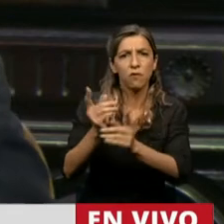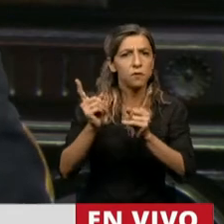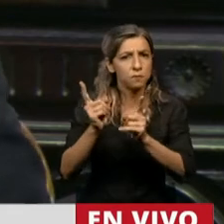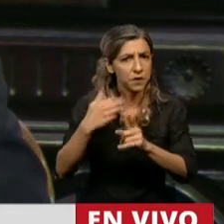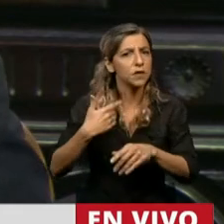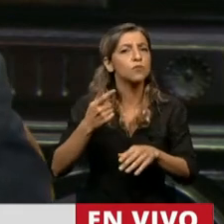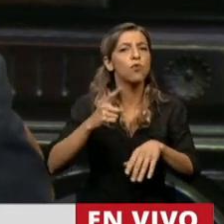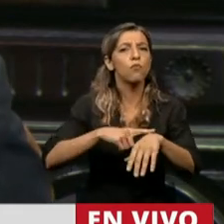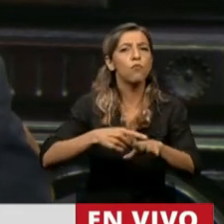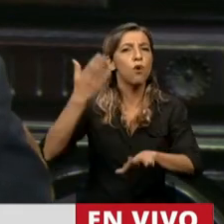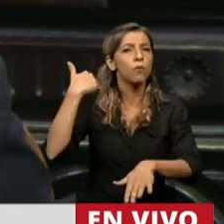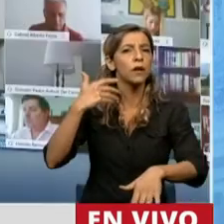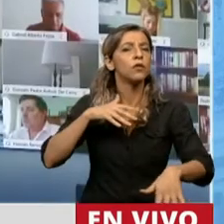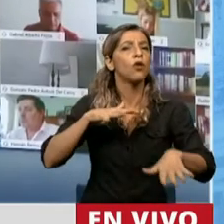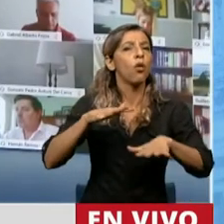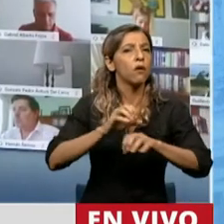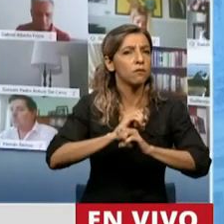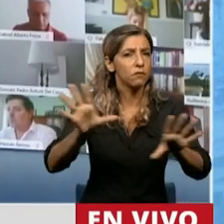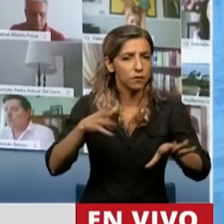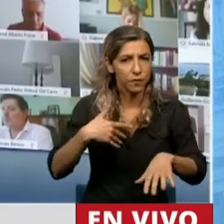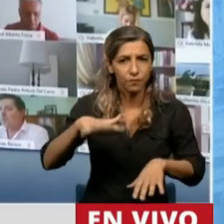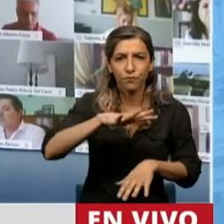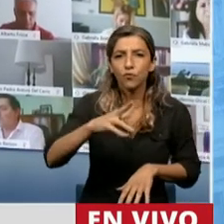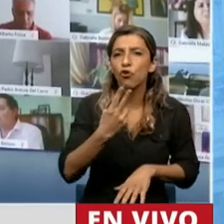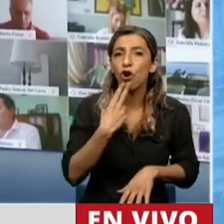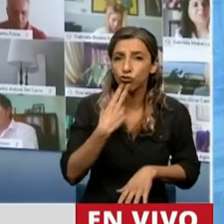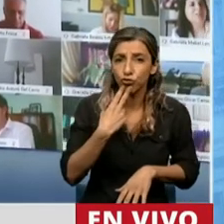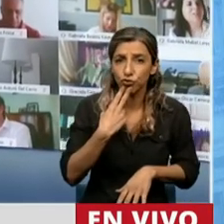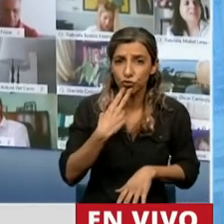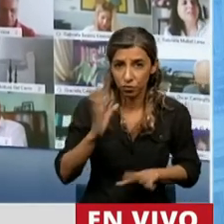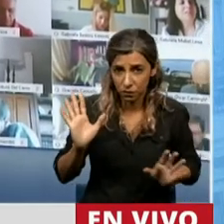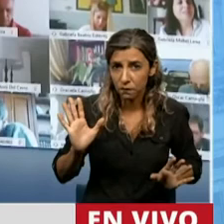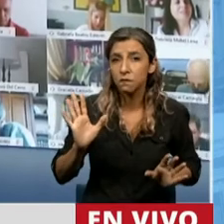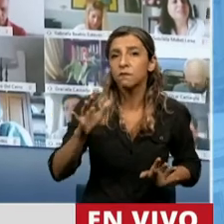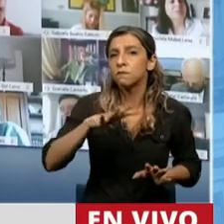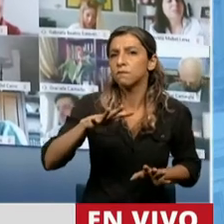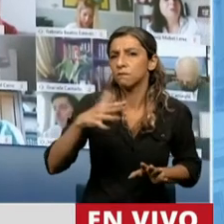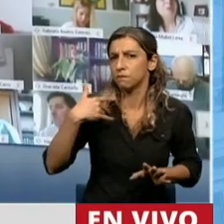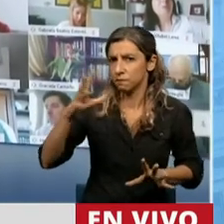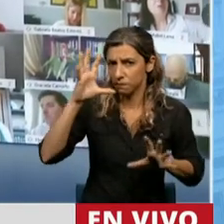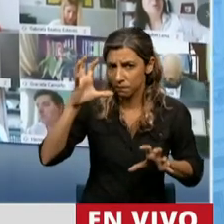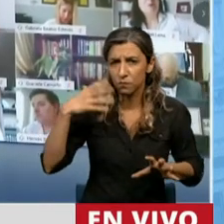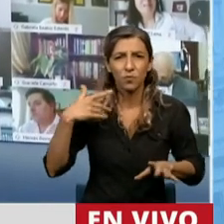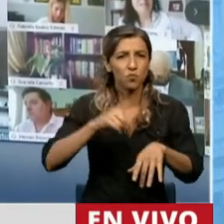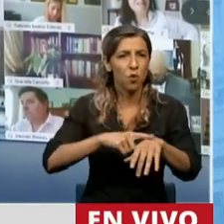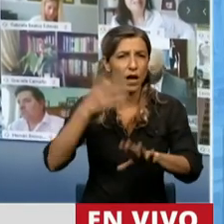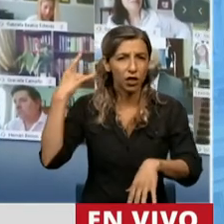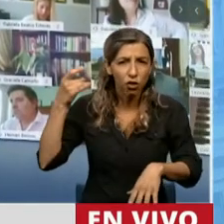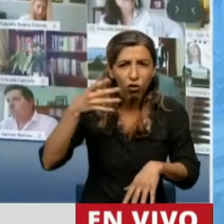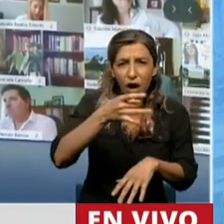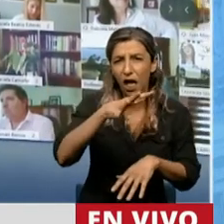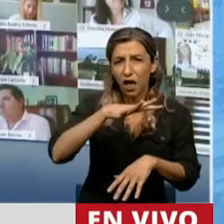tragedia de ONCE. Habida cuenta que una compañera nuestra es familiar de la tragedia de ONCE